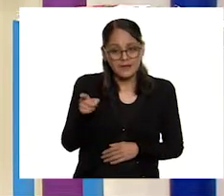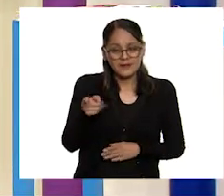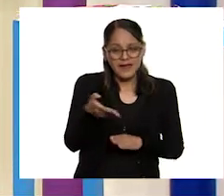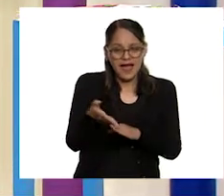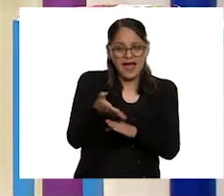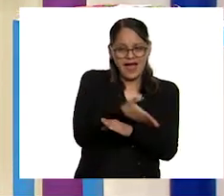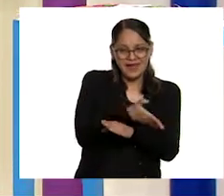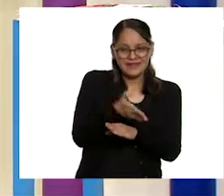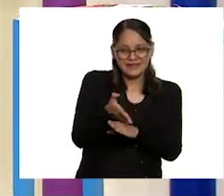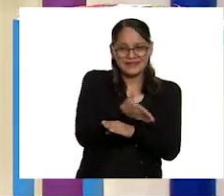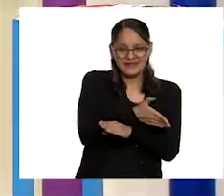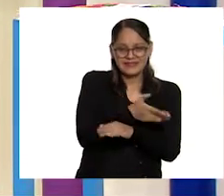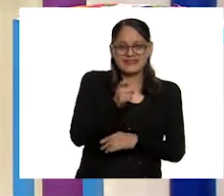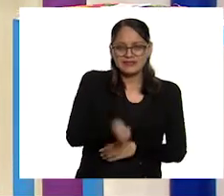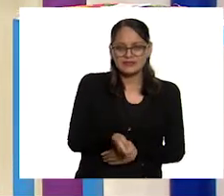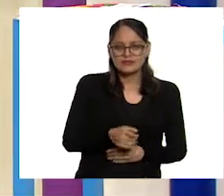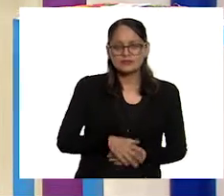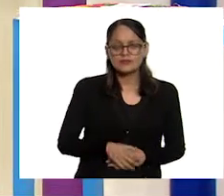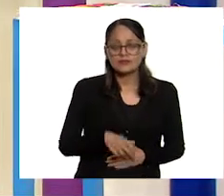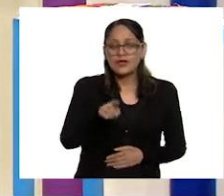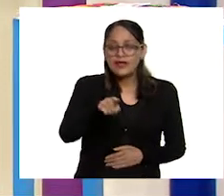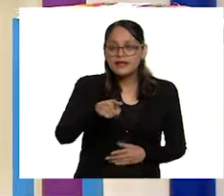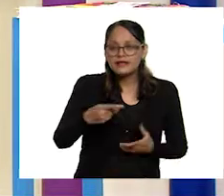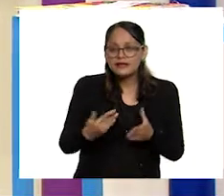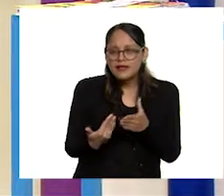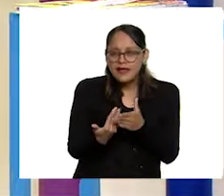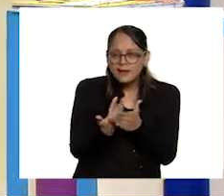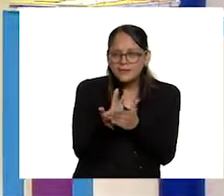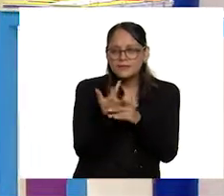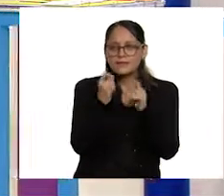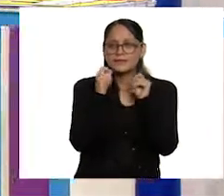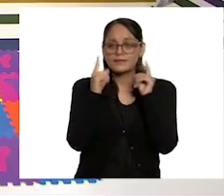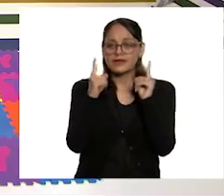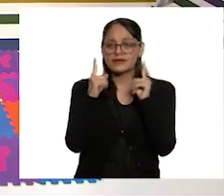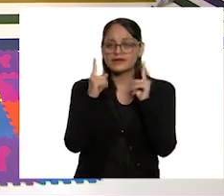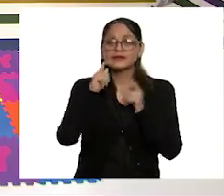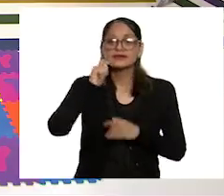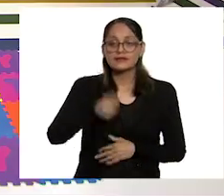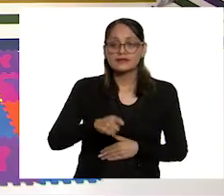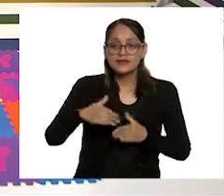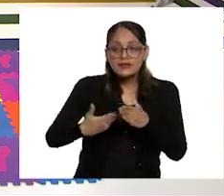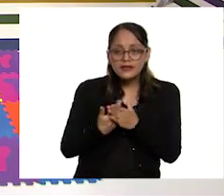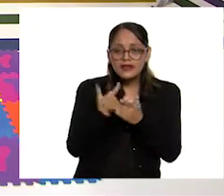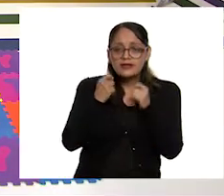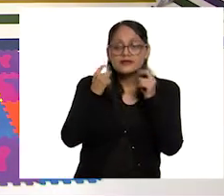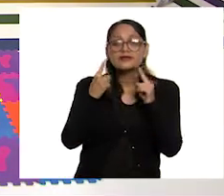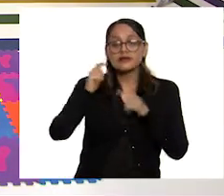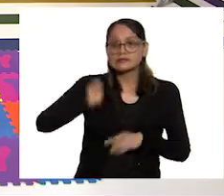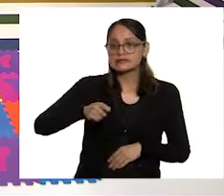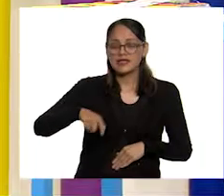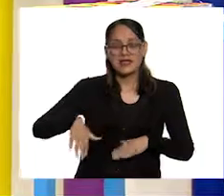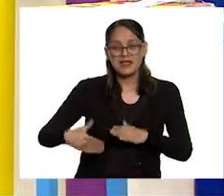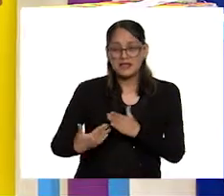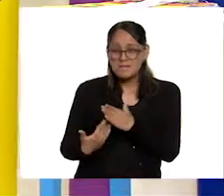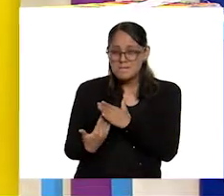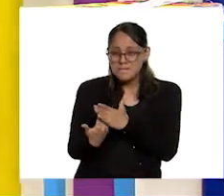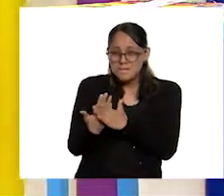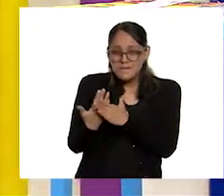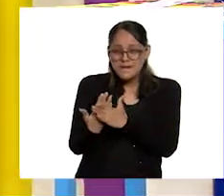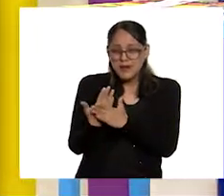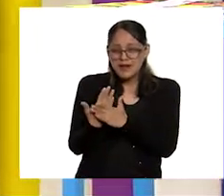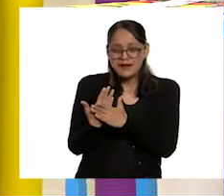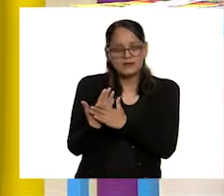anterior. Y es madrugador. Madrugador. Que quiere decir que se levanta muy temprano.